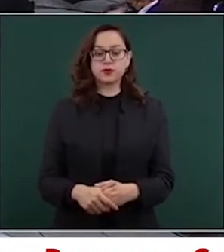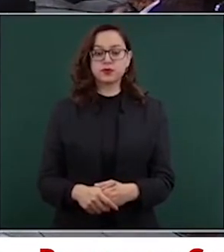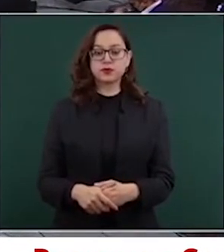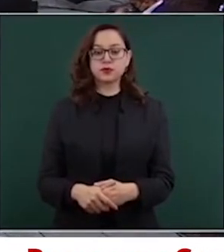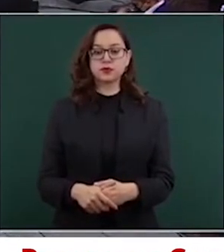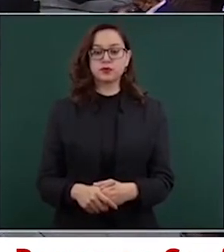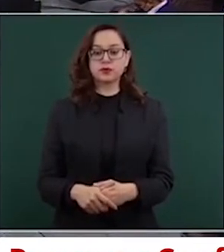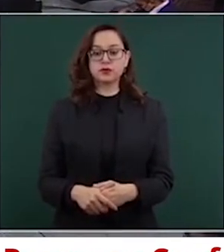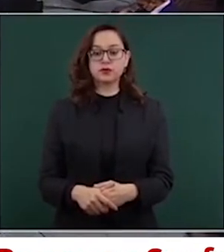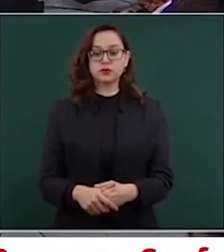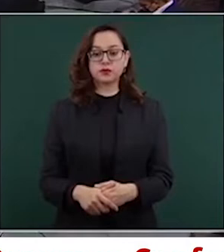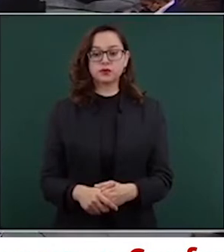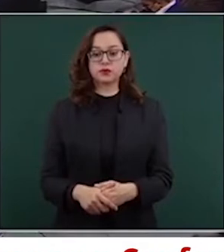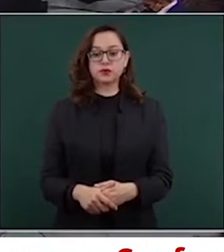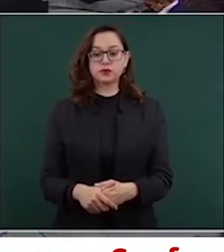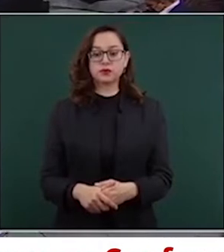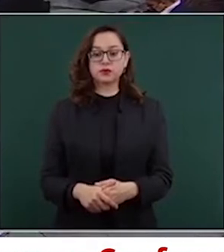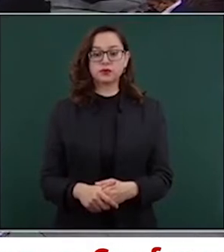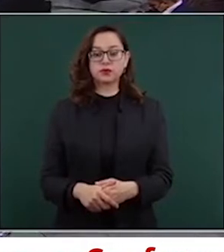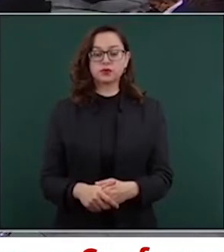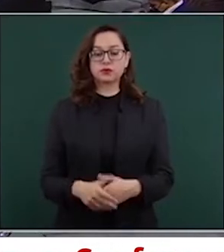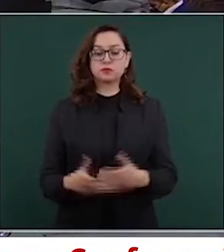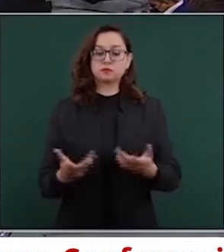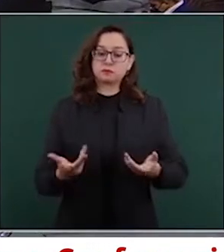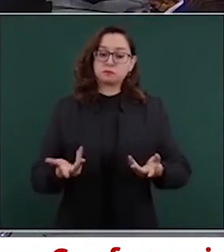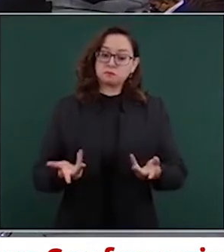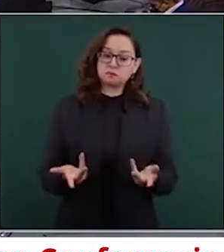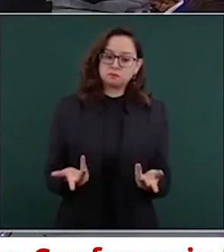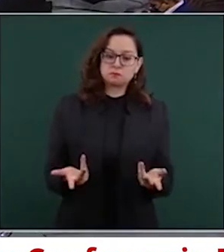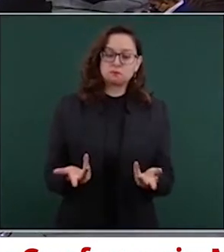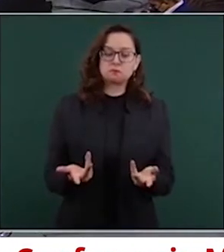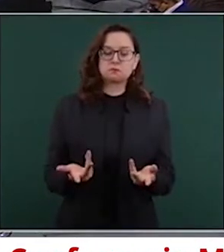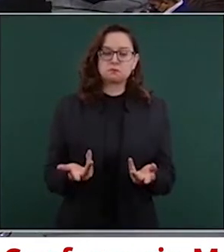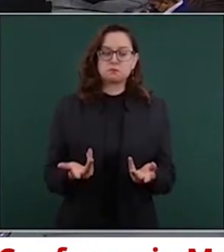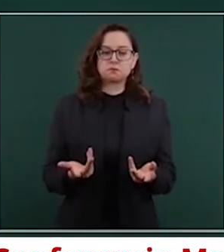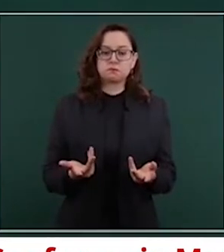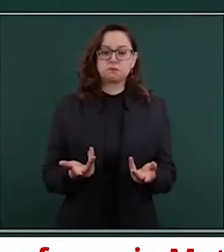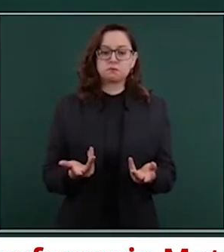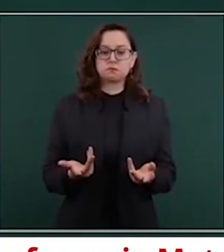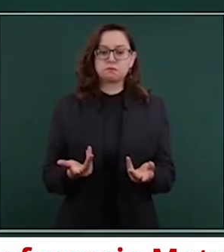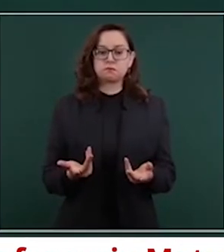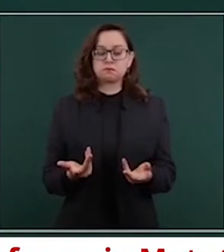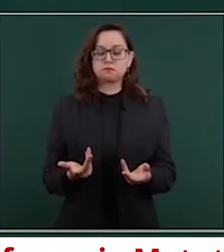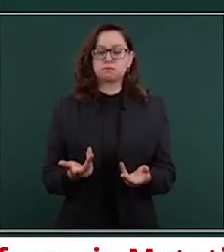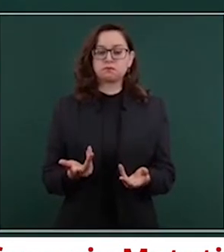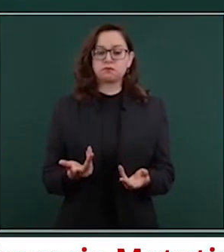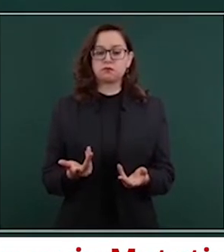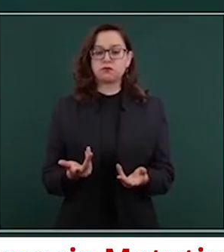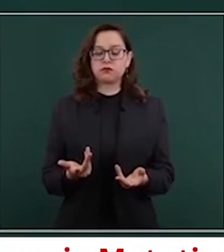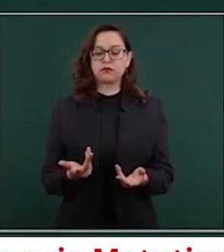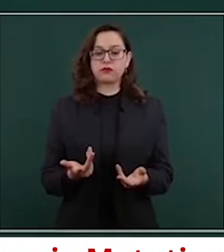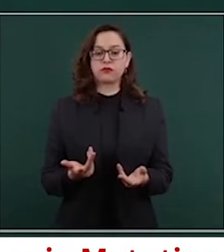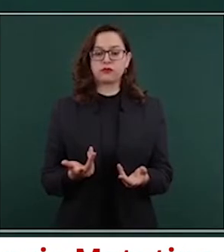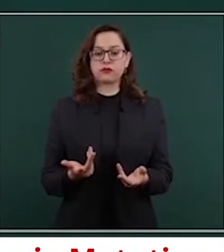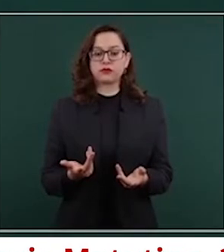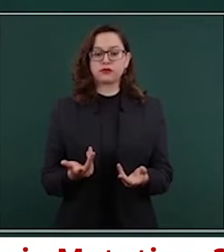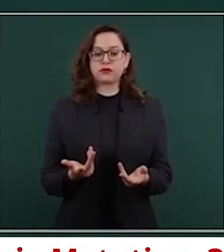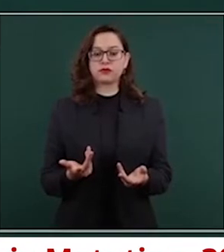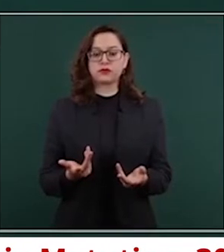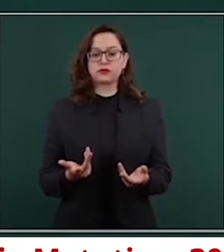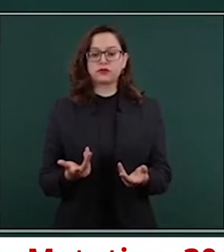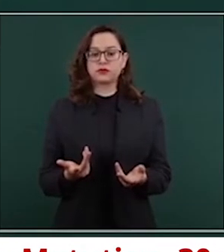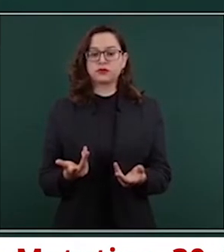se dice también en política,